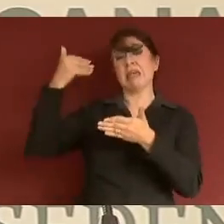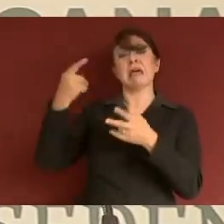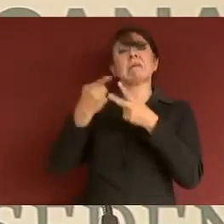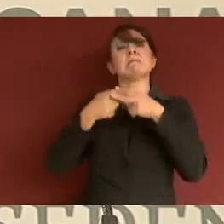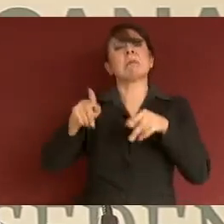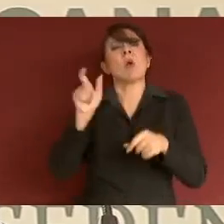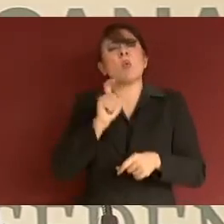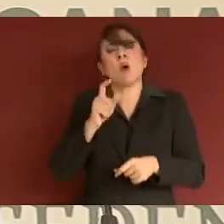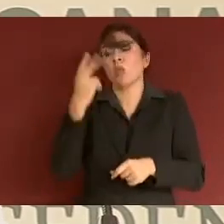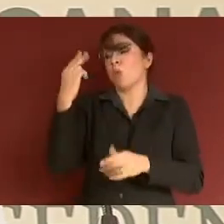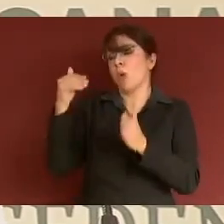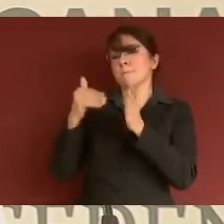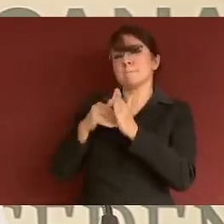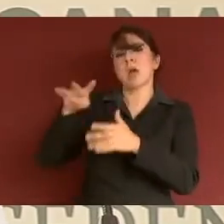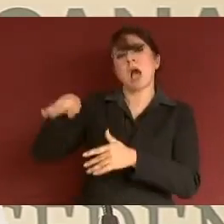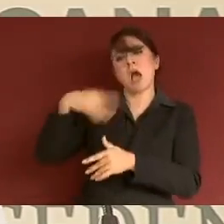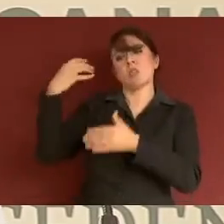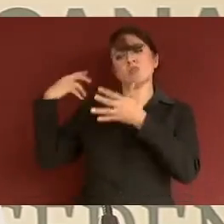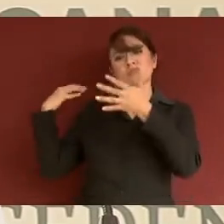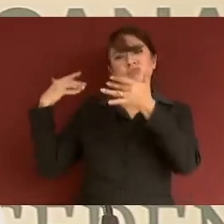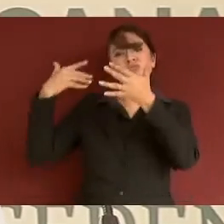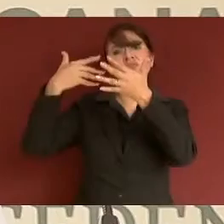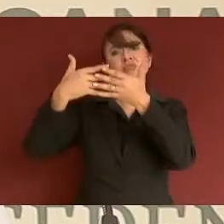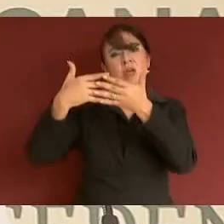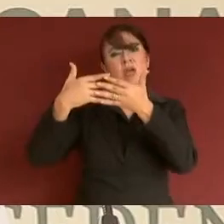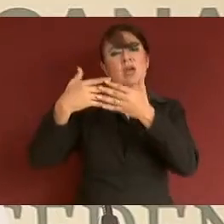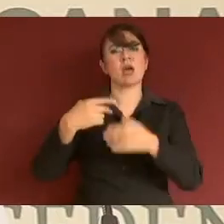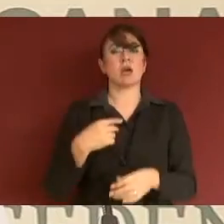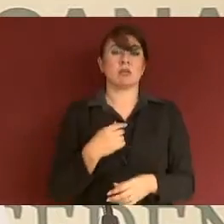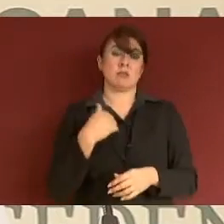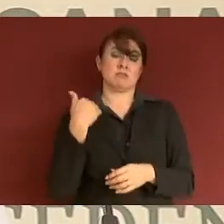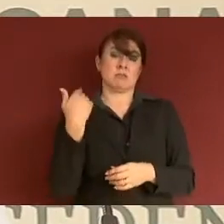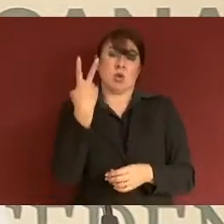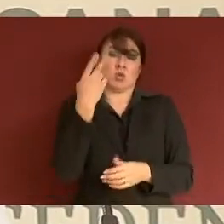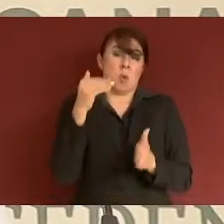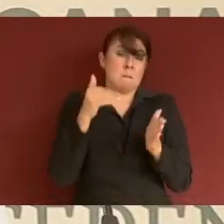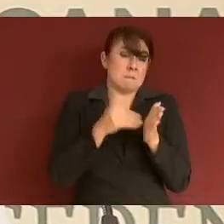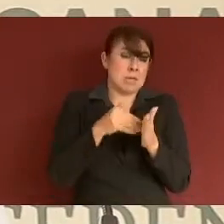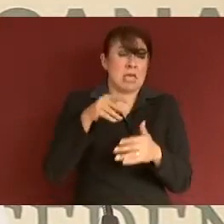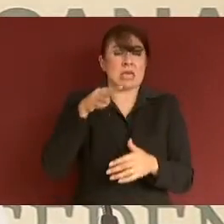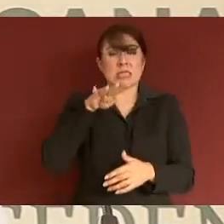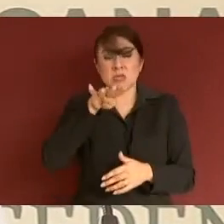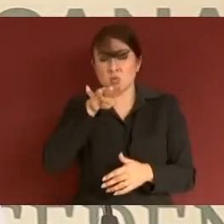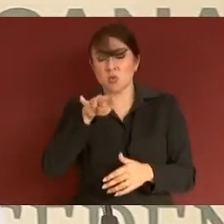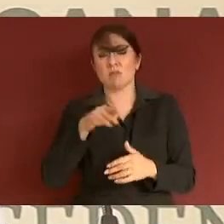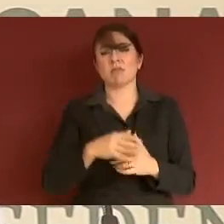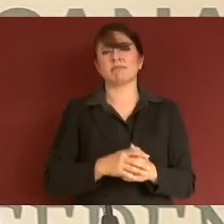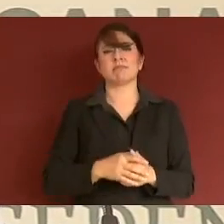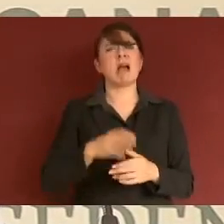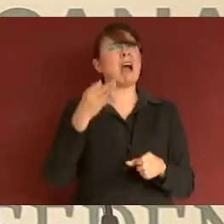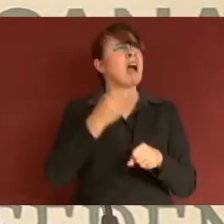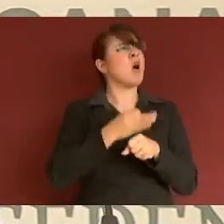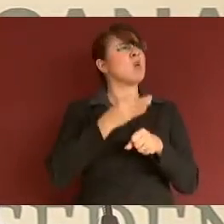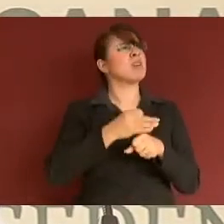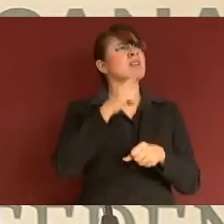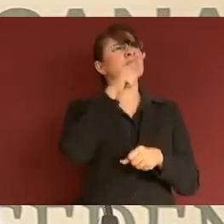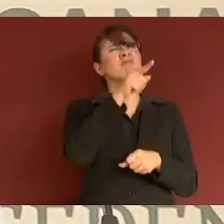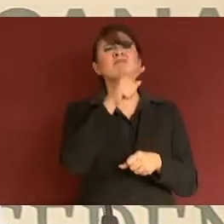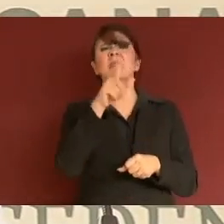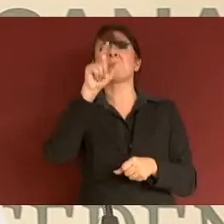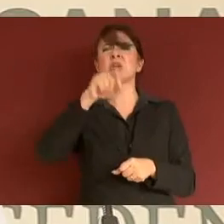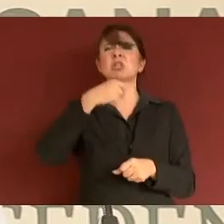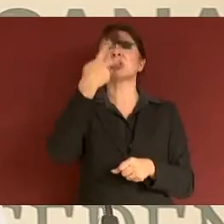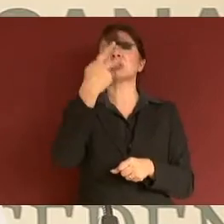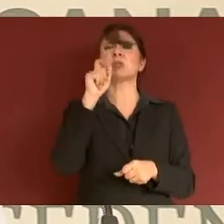y la reiniciamos en 2019. Hemos construido actualmente 28.5 kilómetros del canal principal,